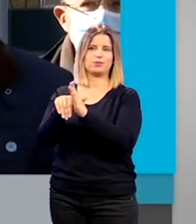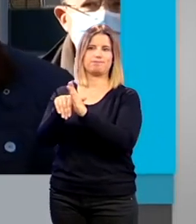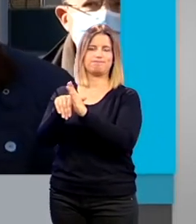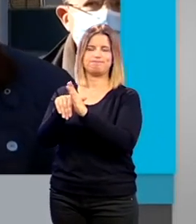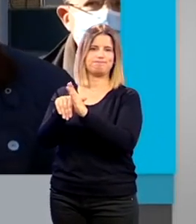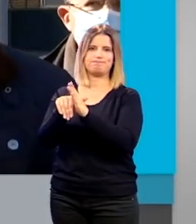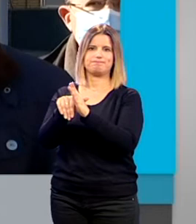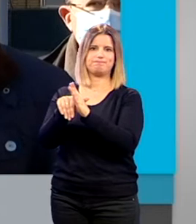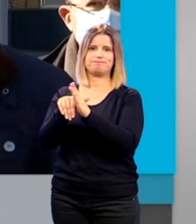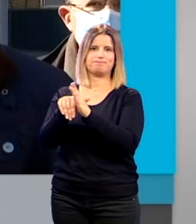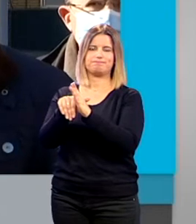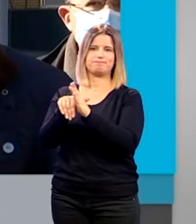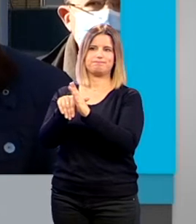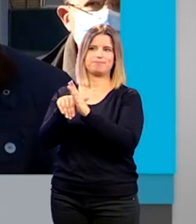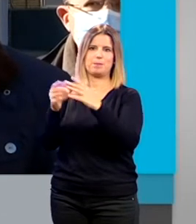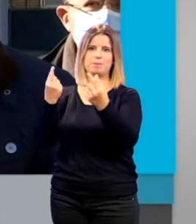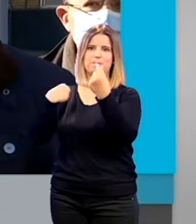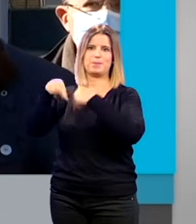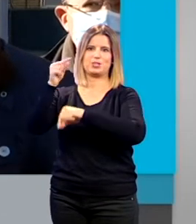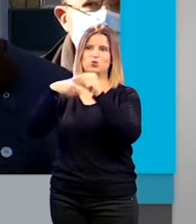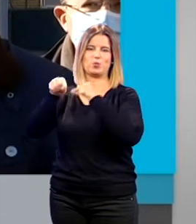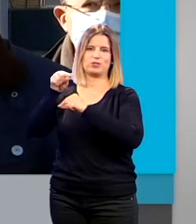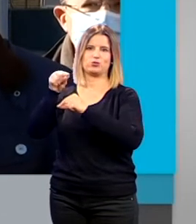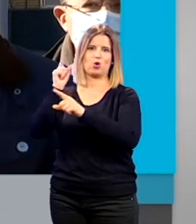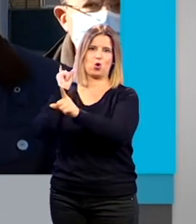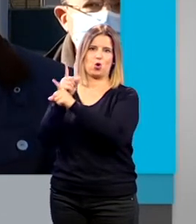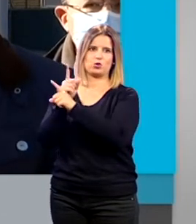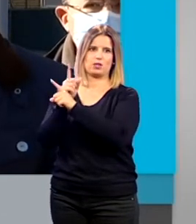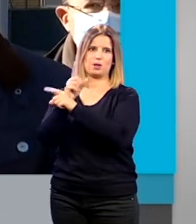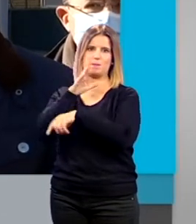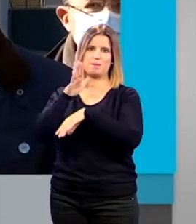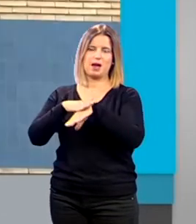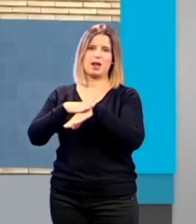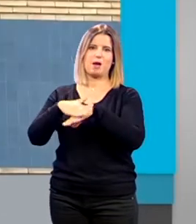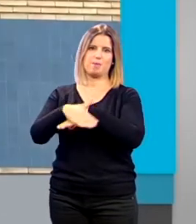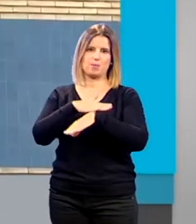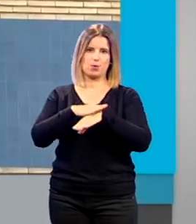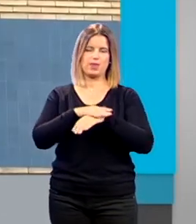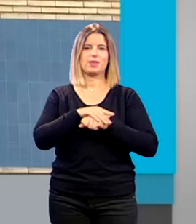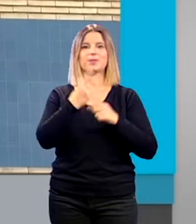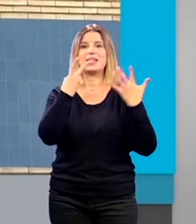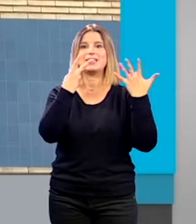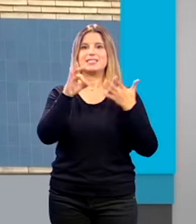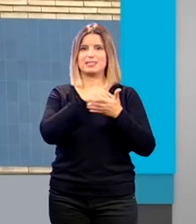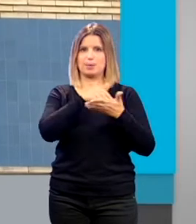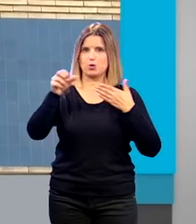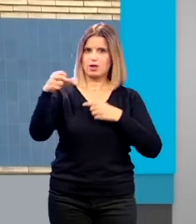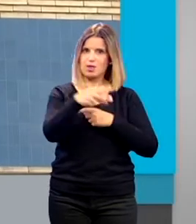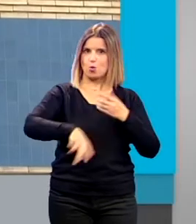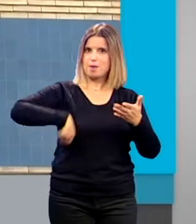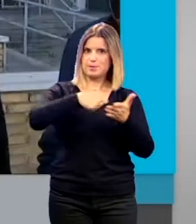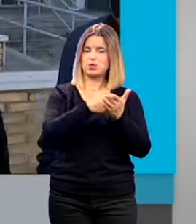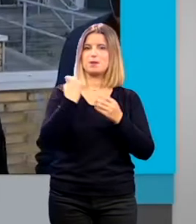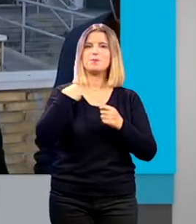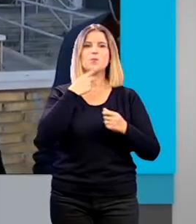favor levantar la mano de esos presupuestos tan negativos como digo para la provincia 70 millones de euros en inversiones que tal y como ha